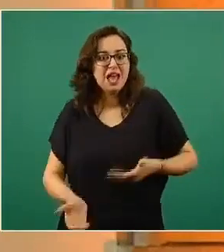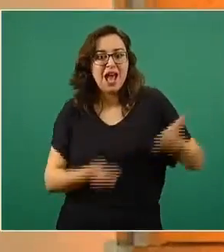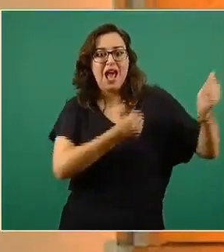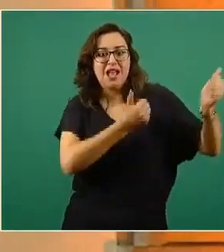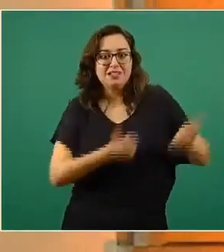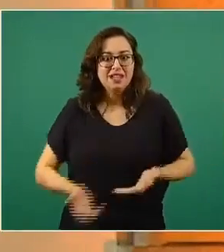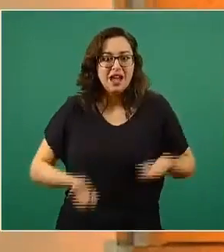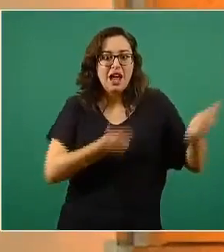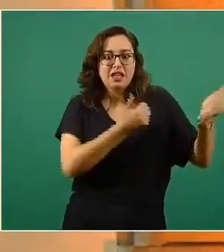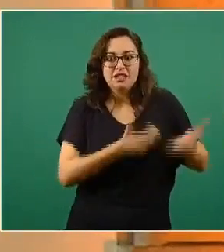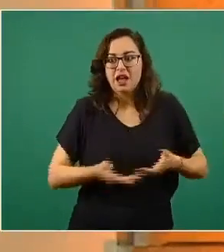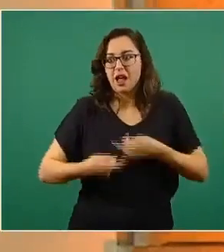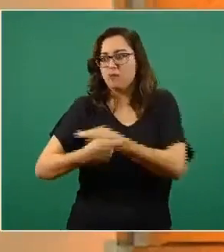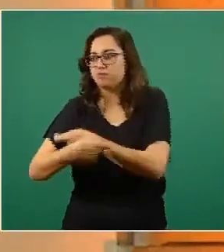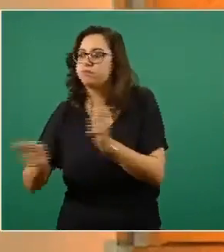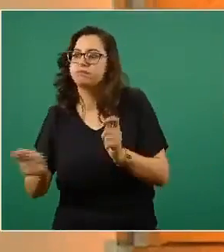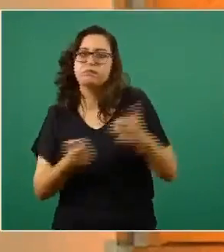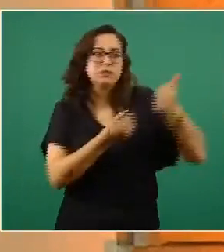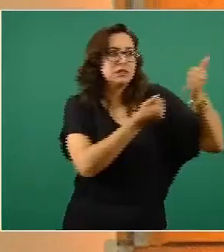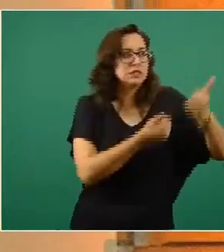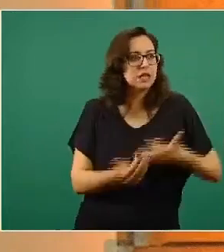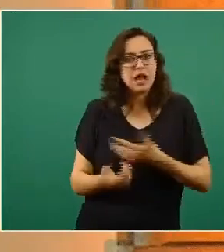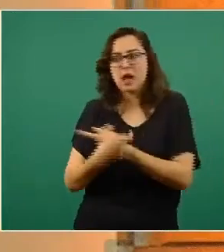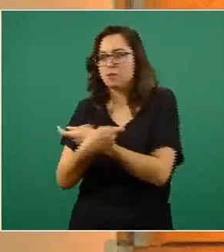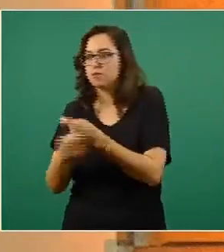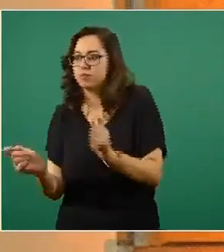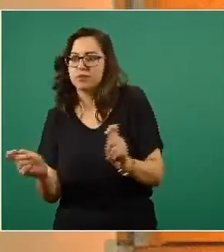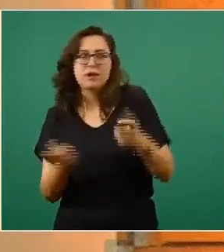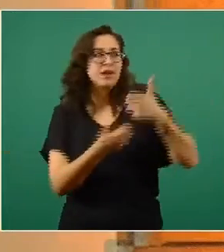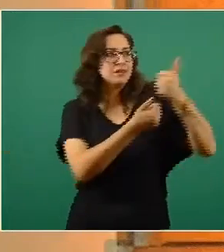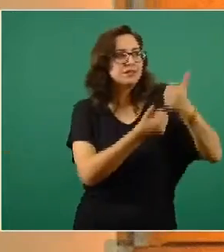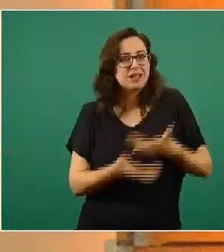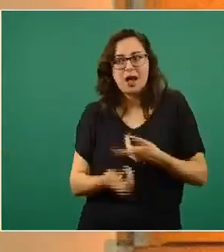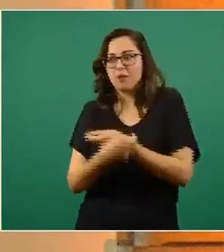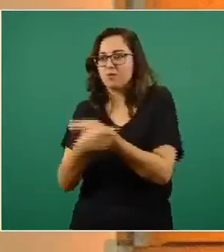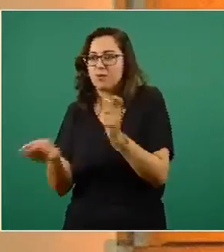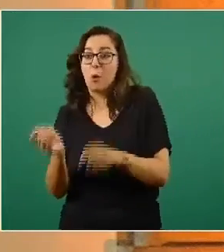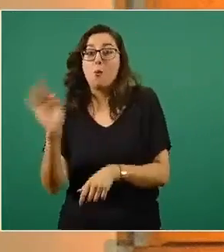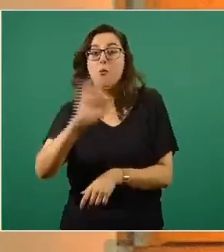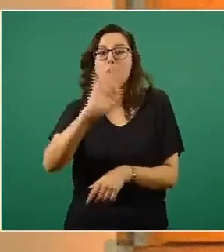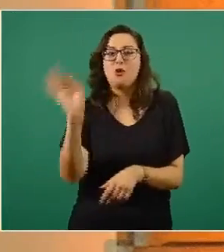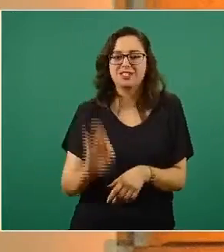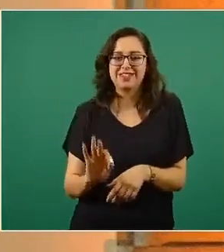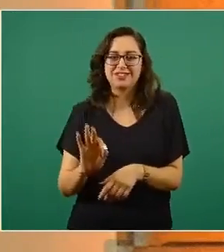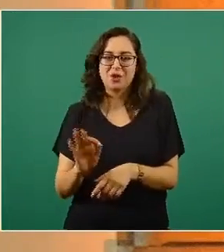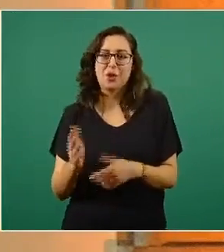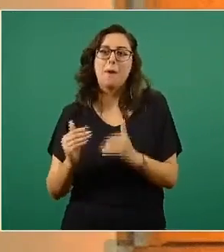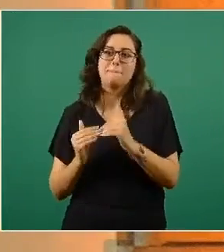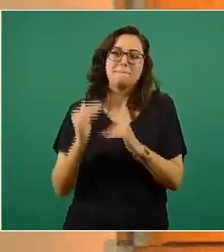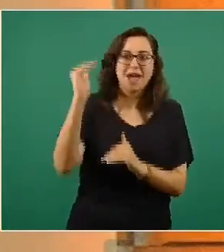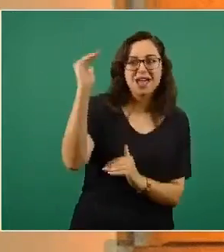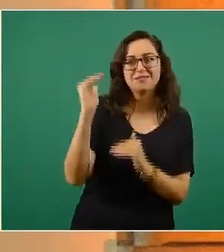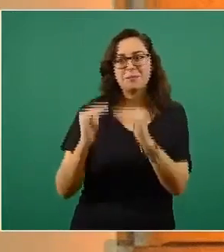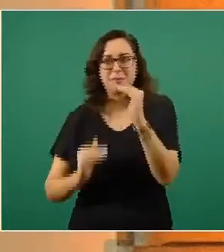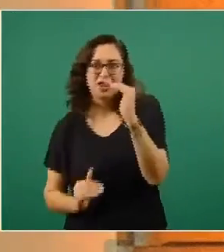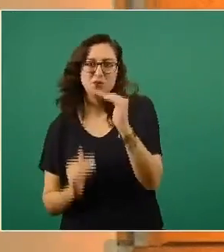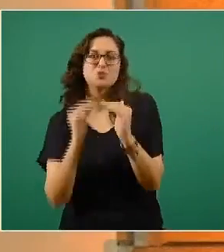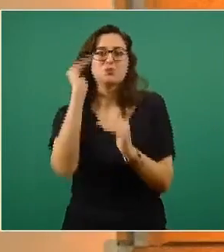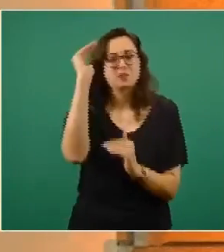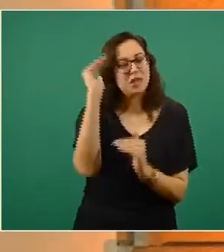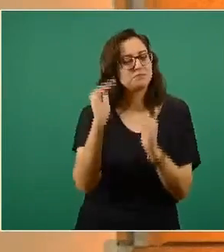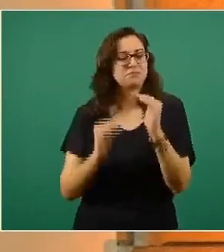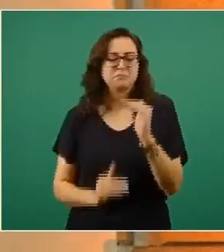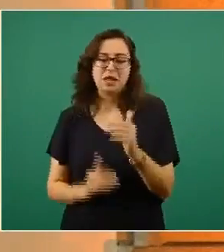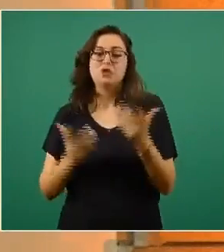viendo cómo el número de dosis disponibles se va incrementando y así también